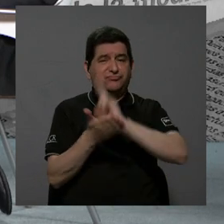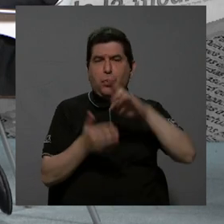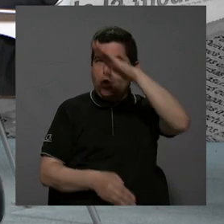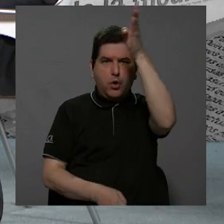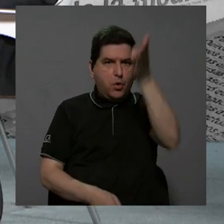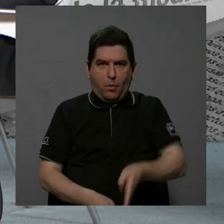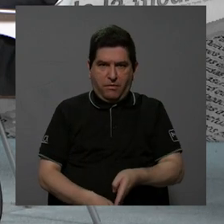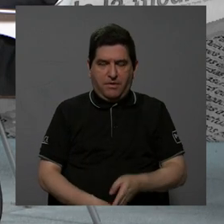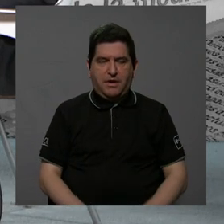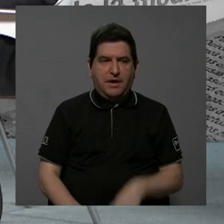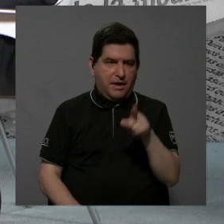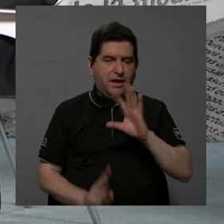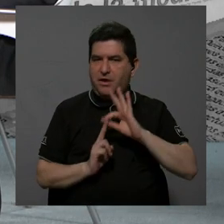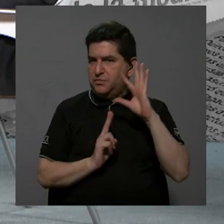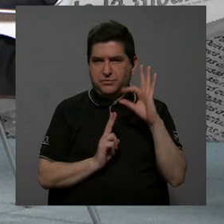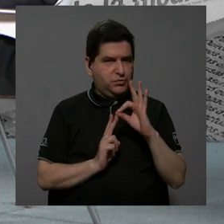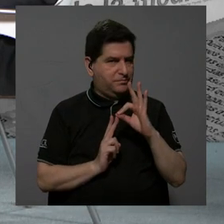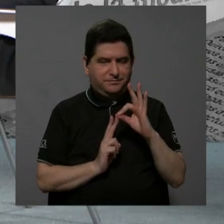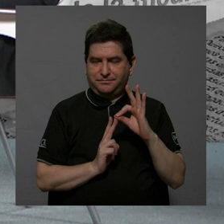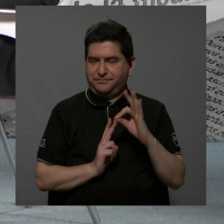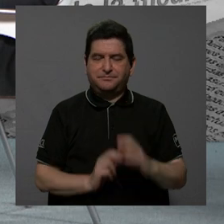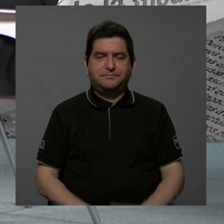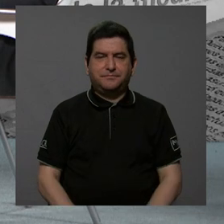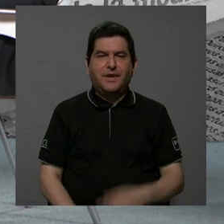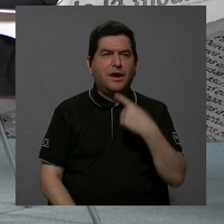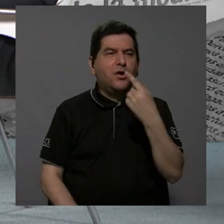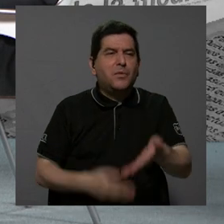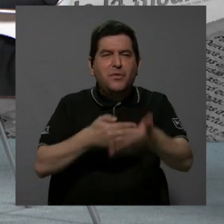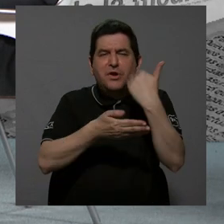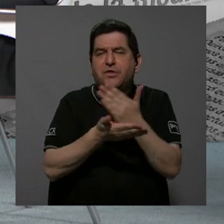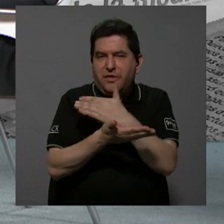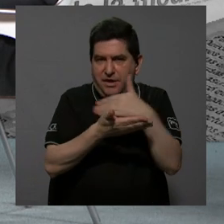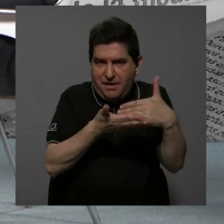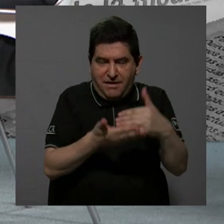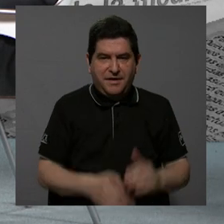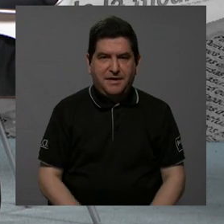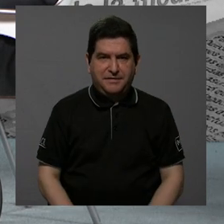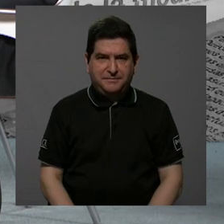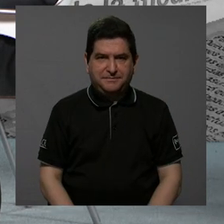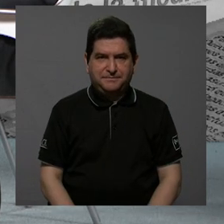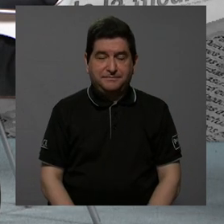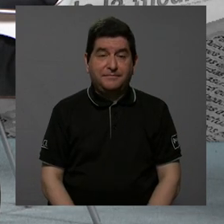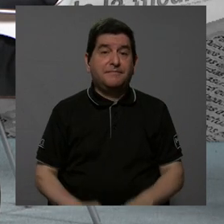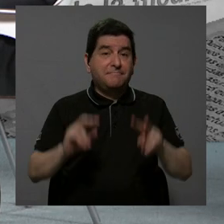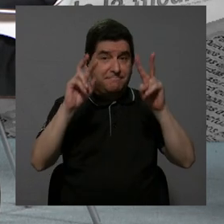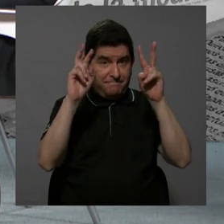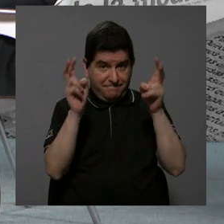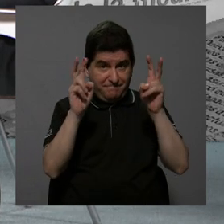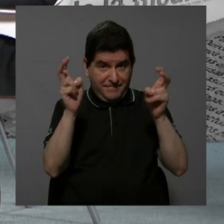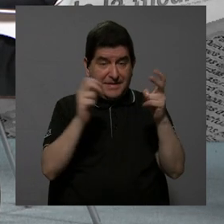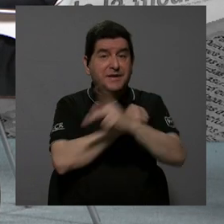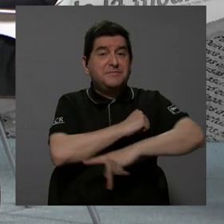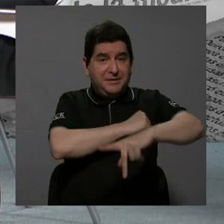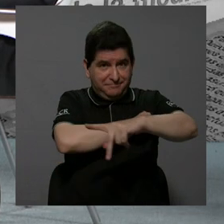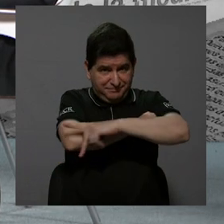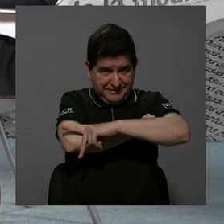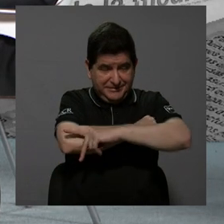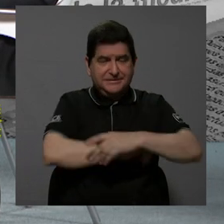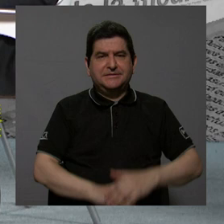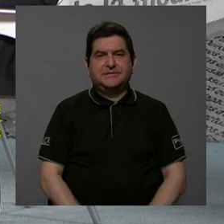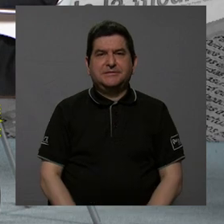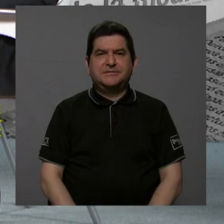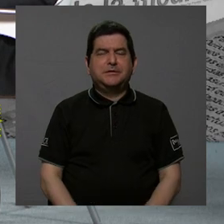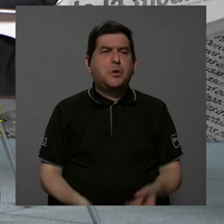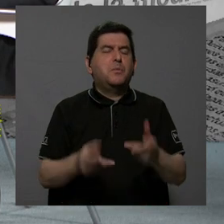jamás es una opción. Como le decía en el bloque anterior, esto es un tema país y